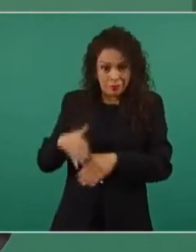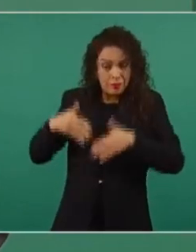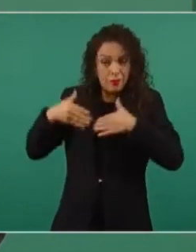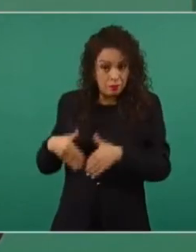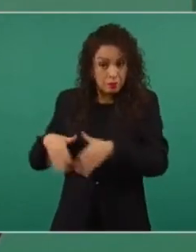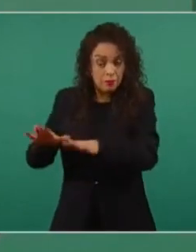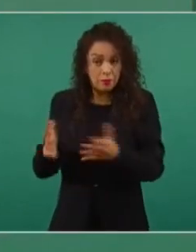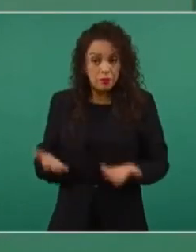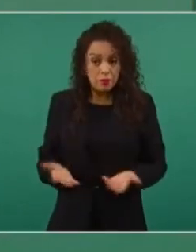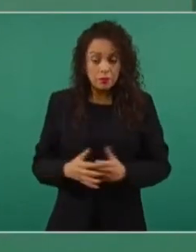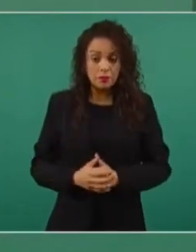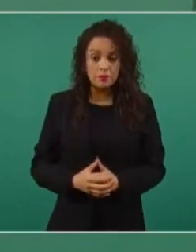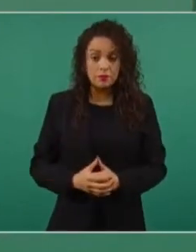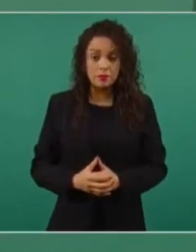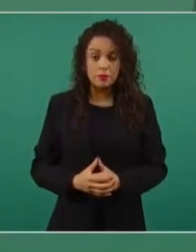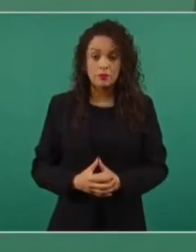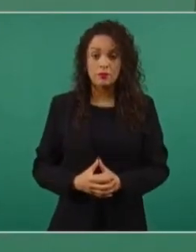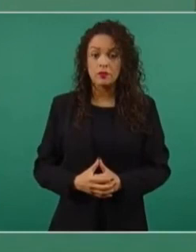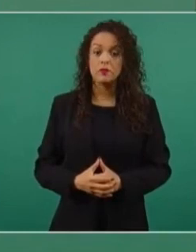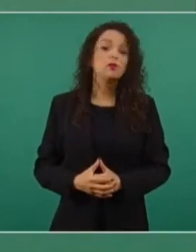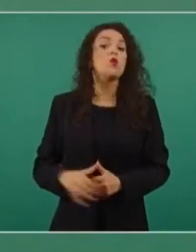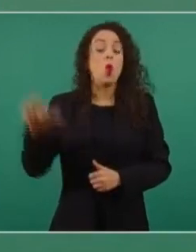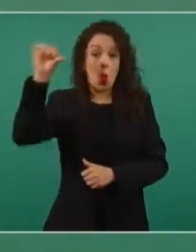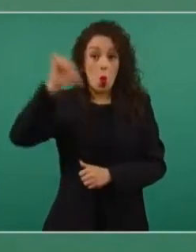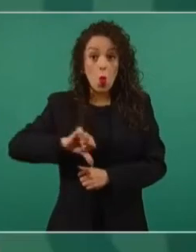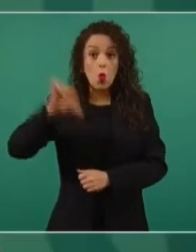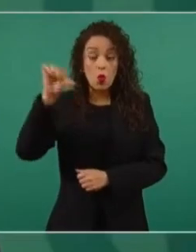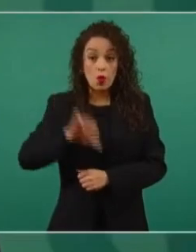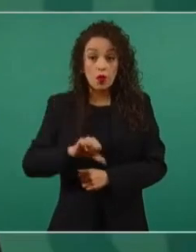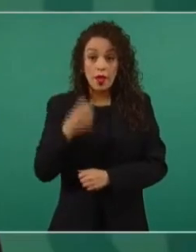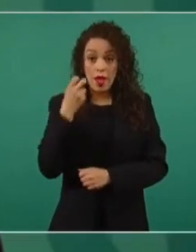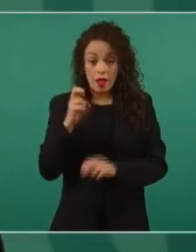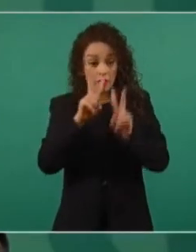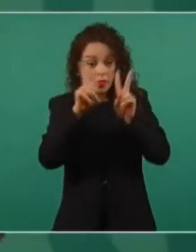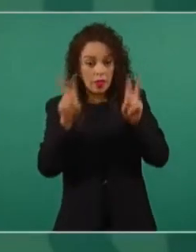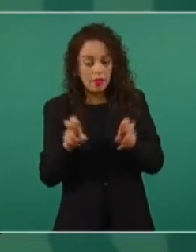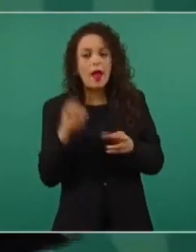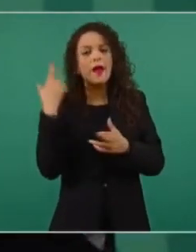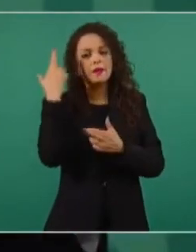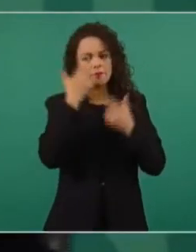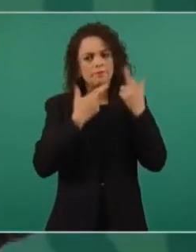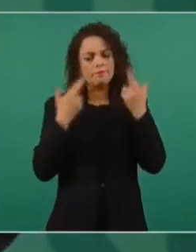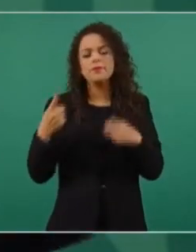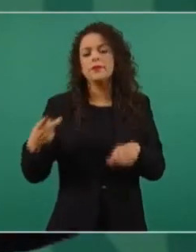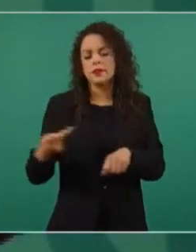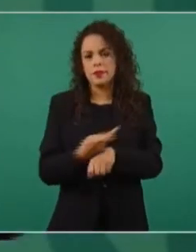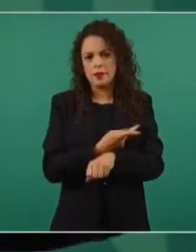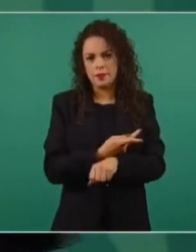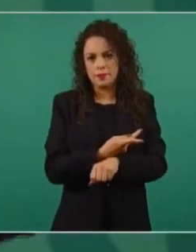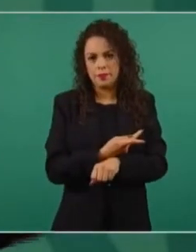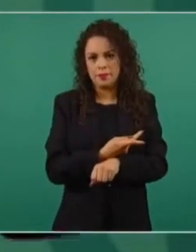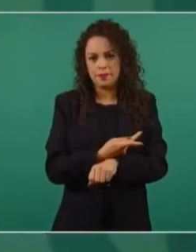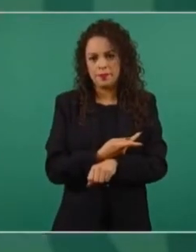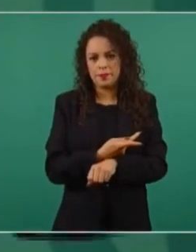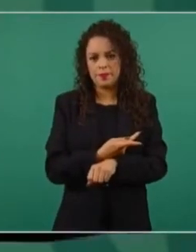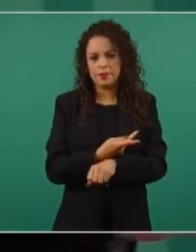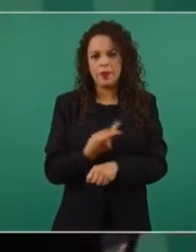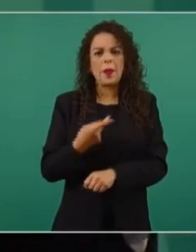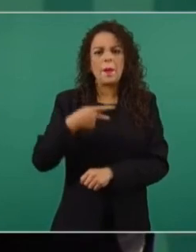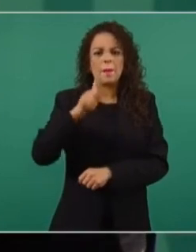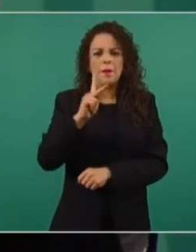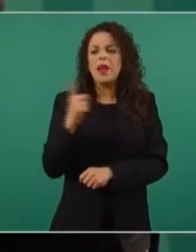mismo vamos a aclarar esta situación pero independientemente de lo que haya